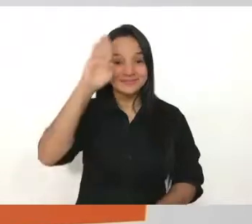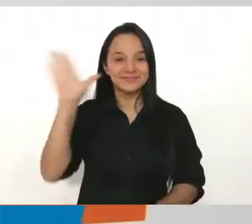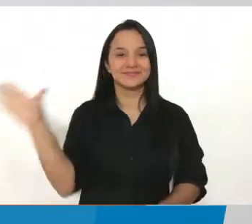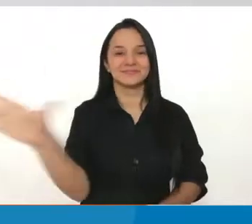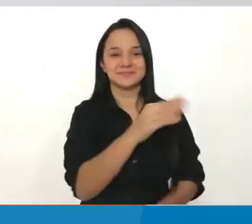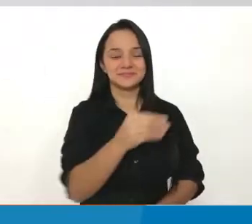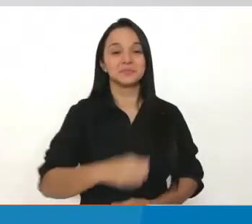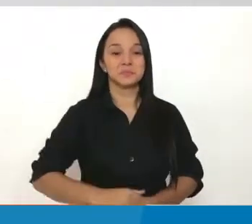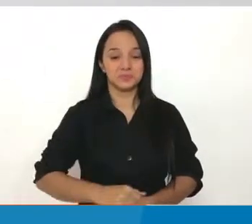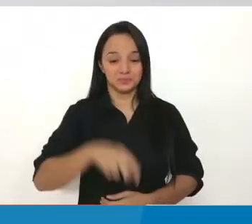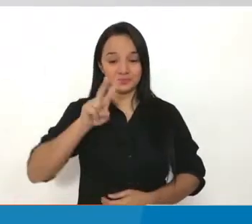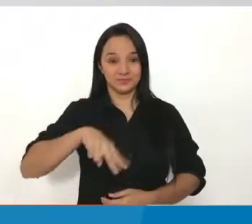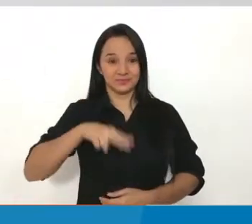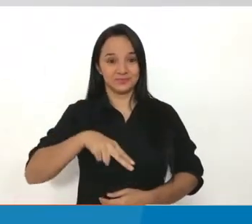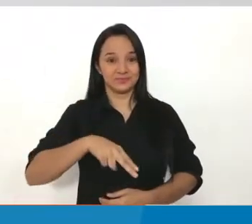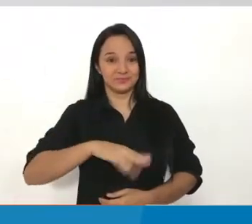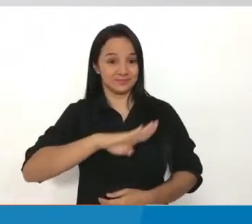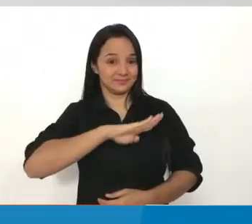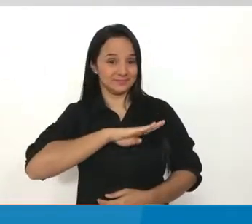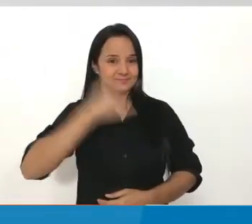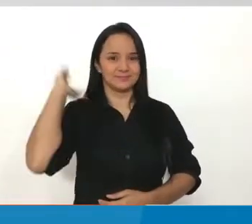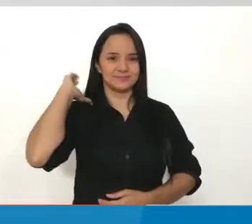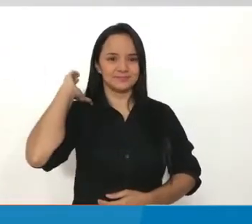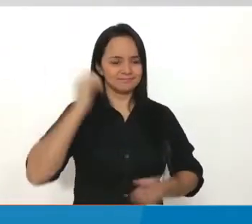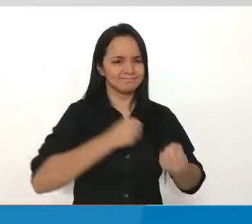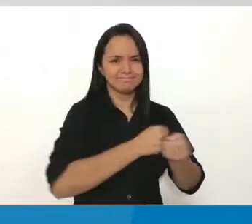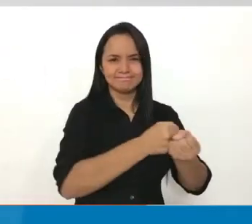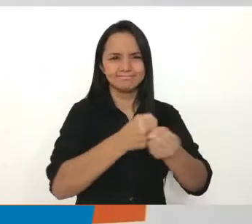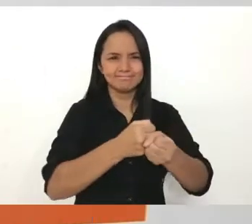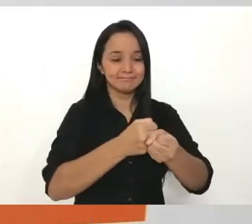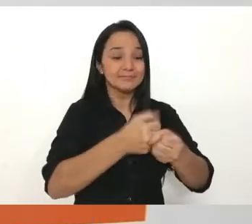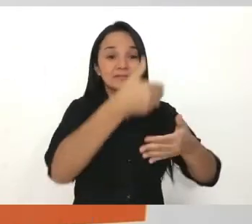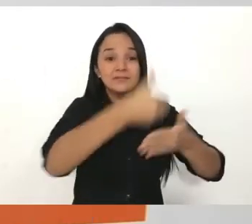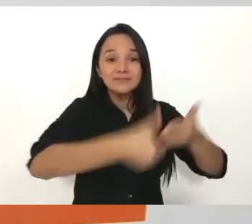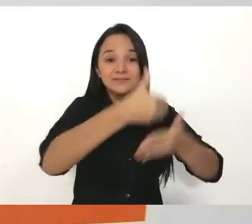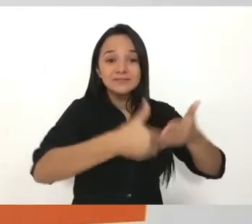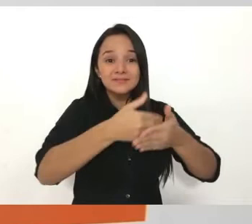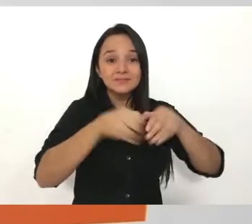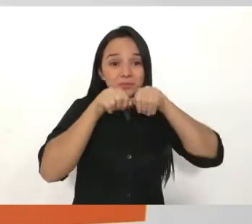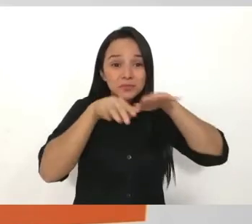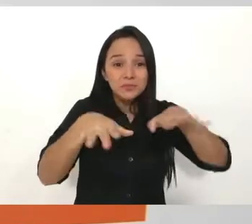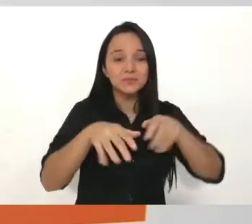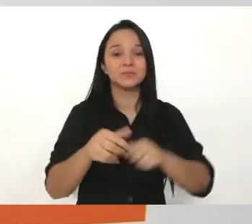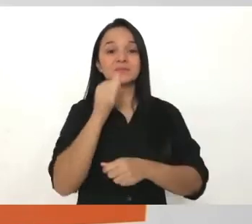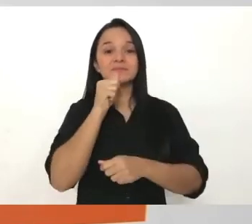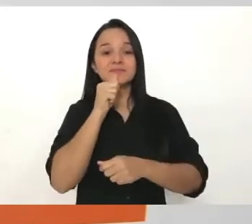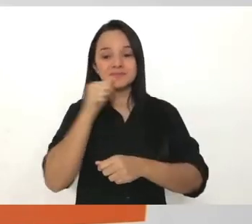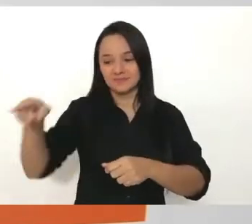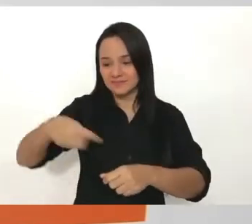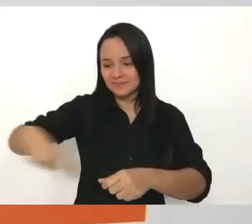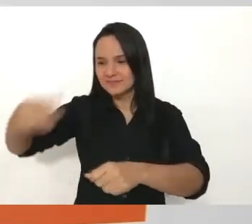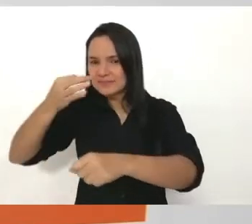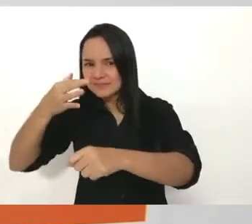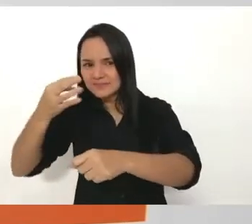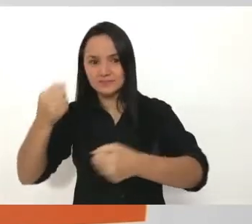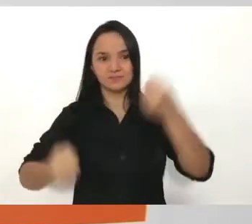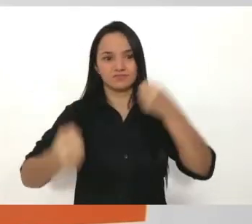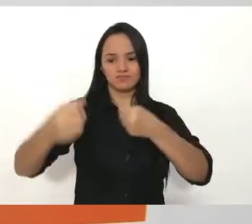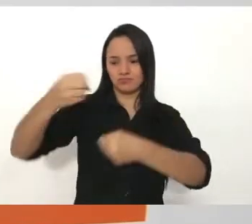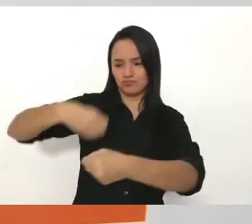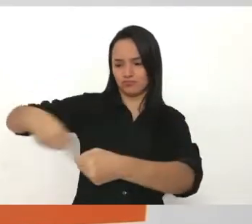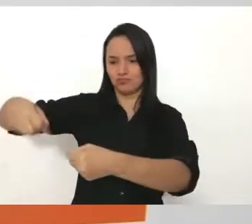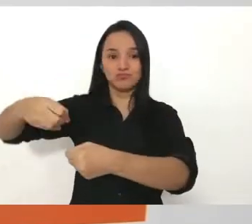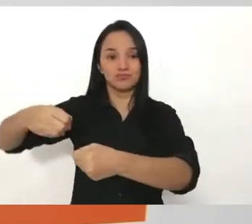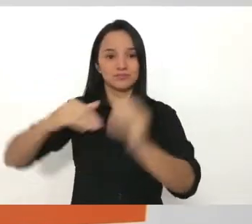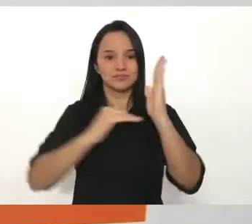Hola a todos, los dos meses que pagará la alcaldía de Montería, el gobierno de la gente, de los tres servicios públicos, agua, alcantarillado y